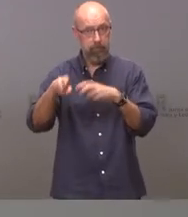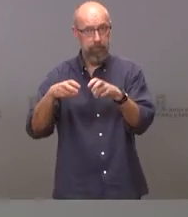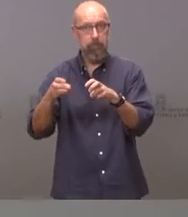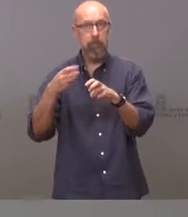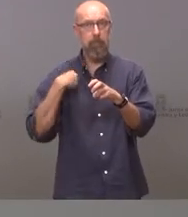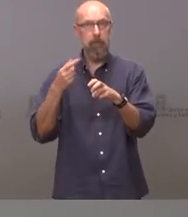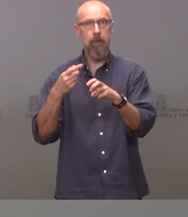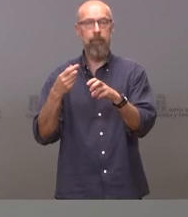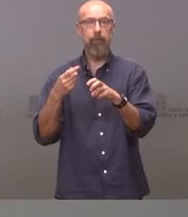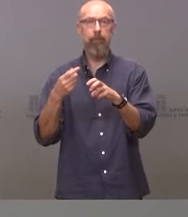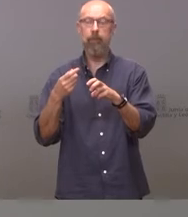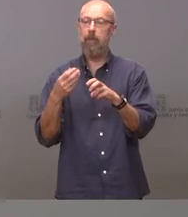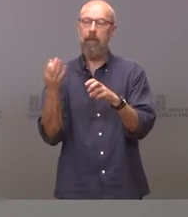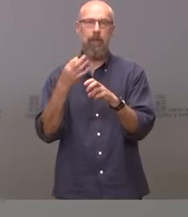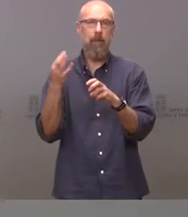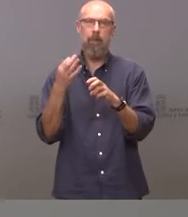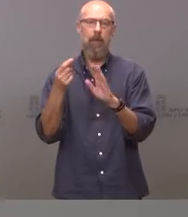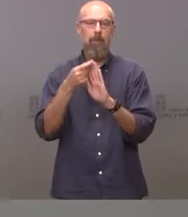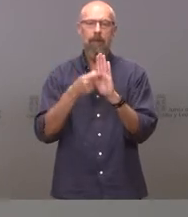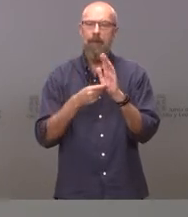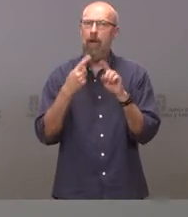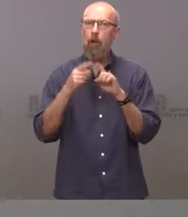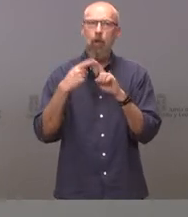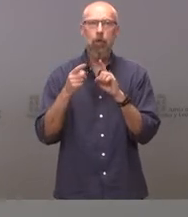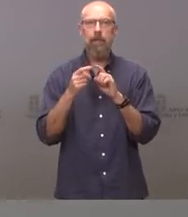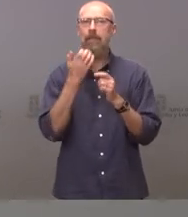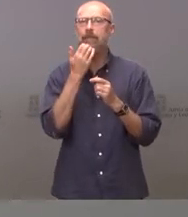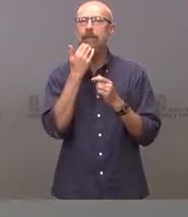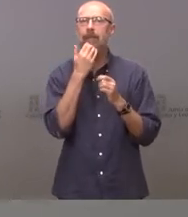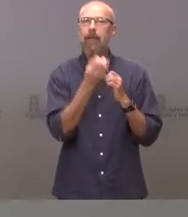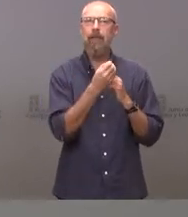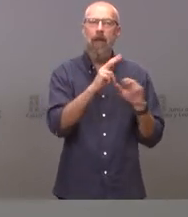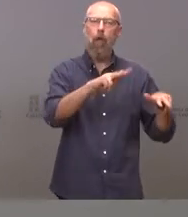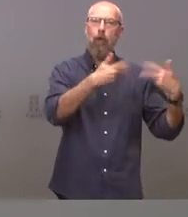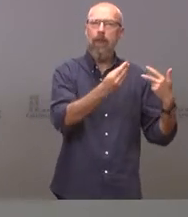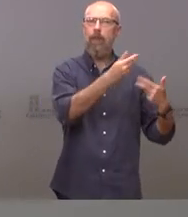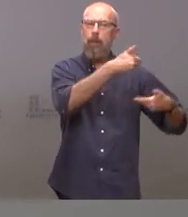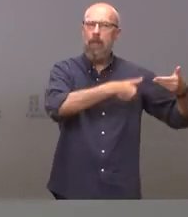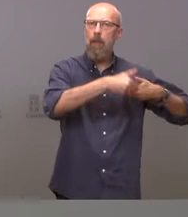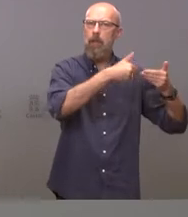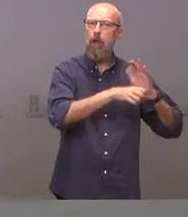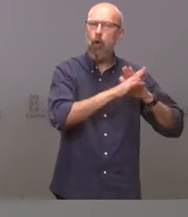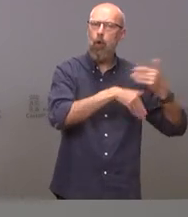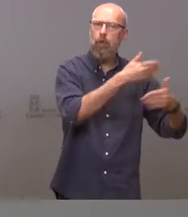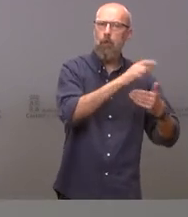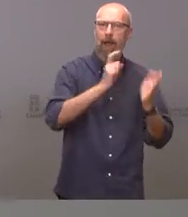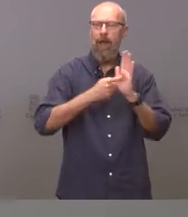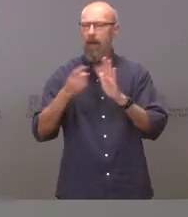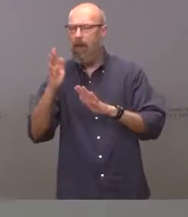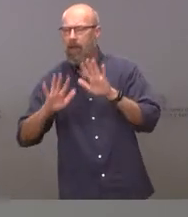medida podría quedar desvirtuada si se empiezan a pedir nuevas autorizaciones para salones de juego o casas de apuesta. Por eso,